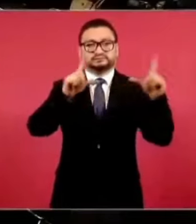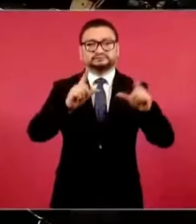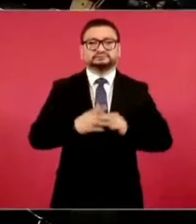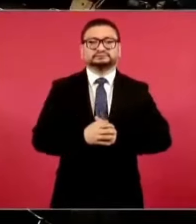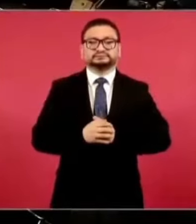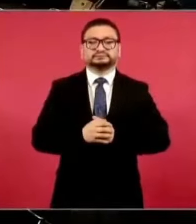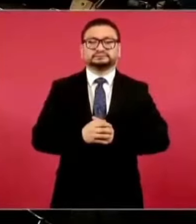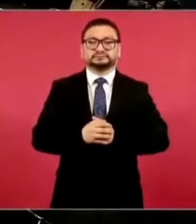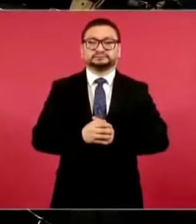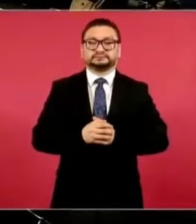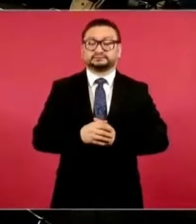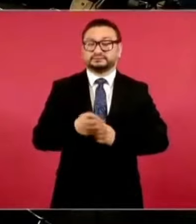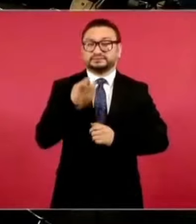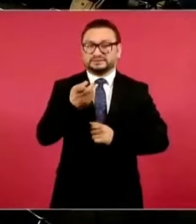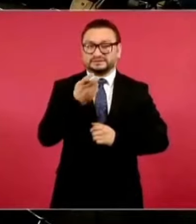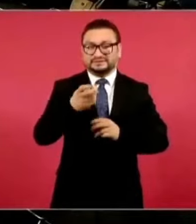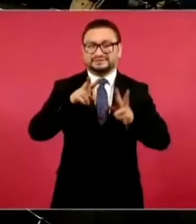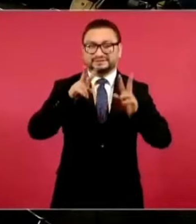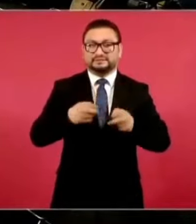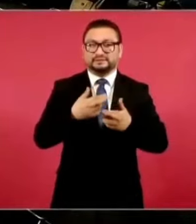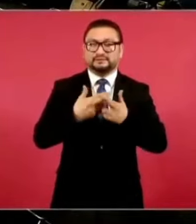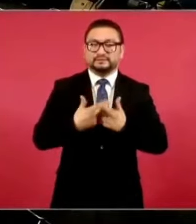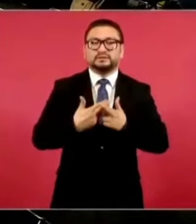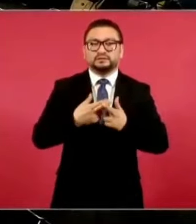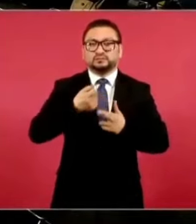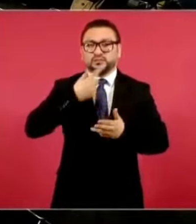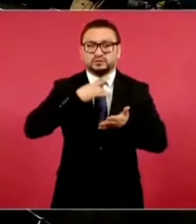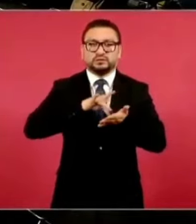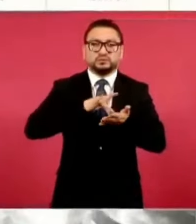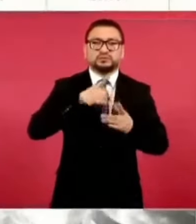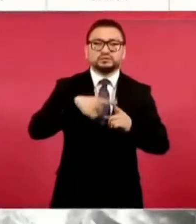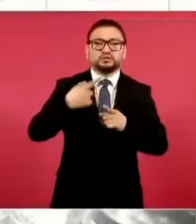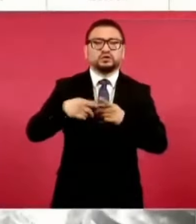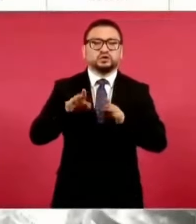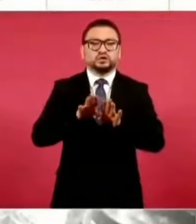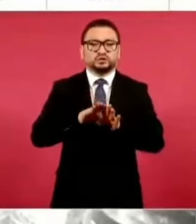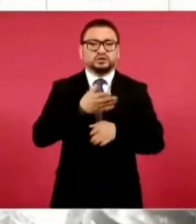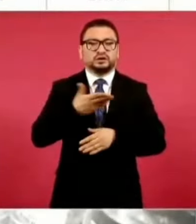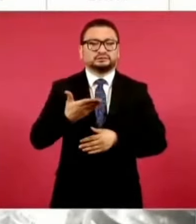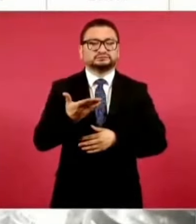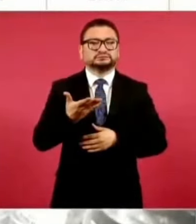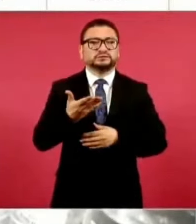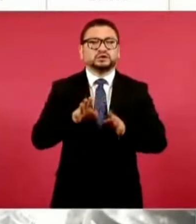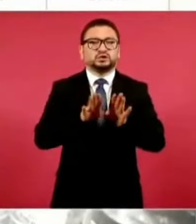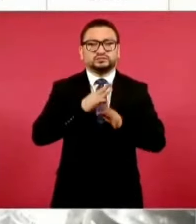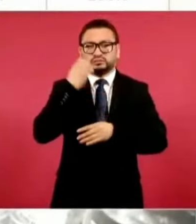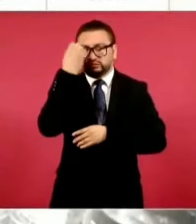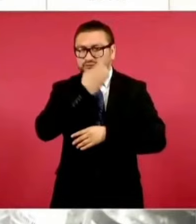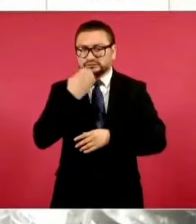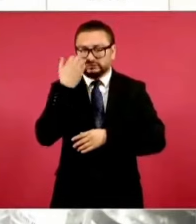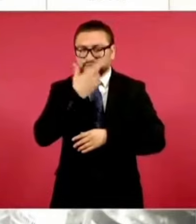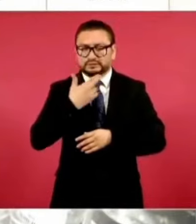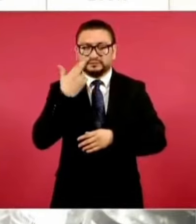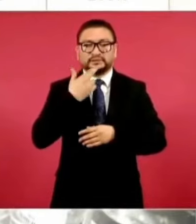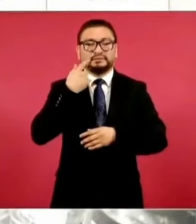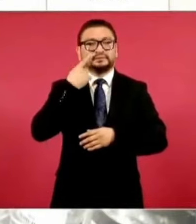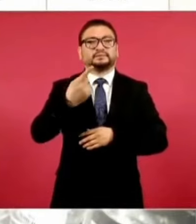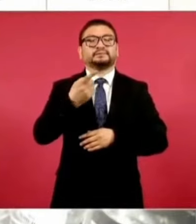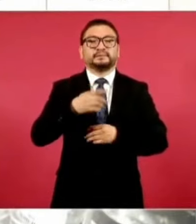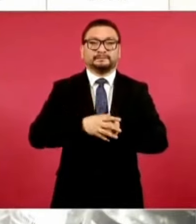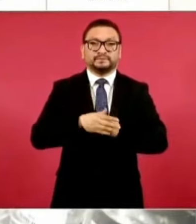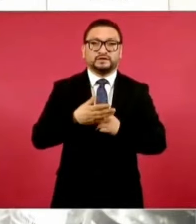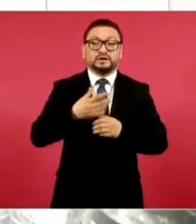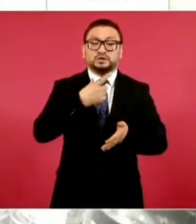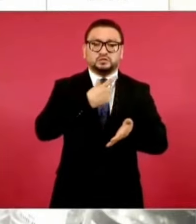sobre este tema del abasto de medicamentos, ¿qué es lo que hemos estado analizando? Se tienen que tener… se